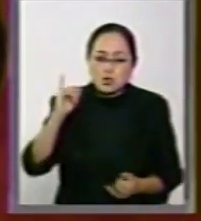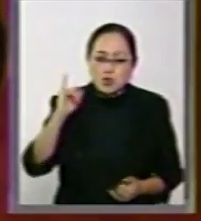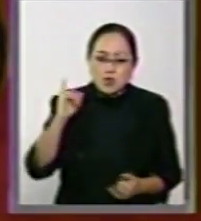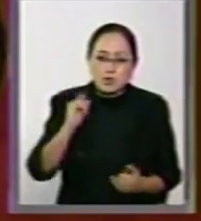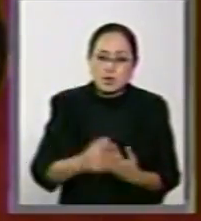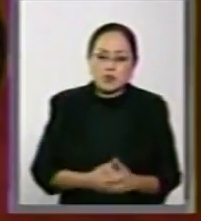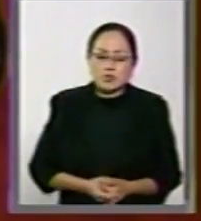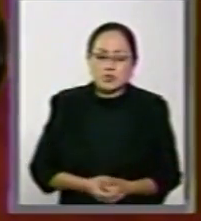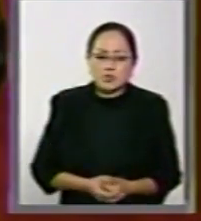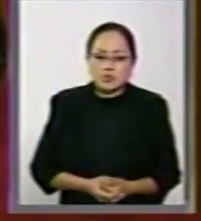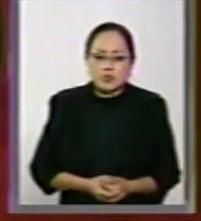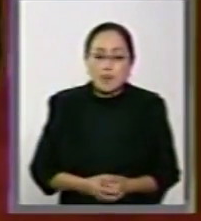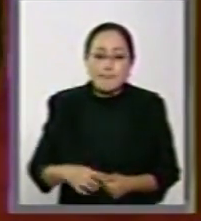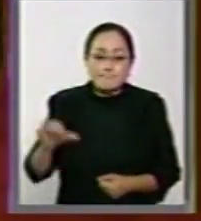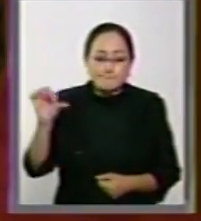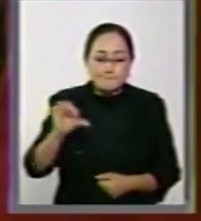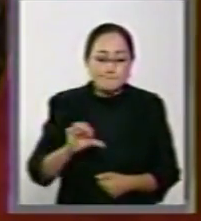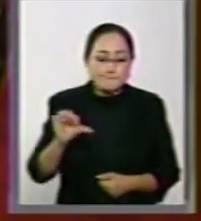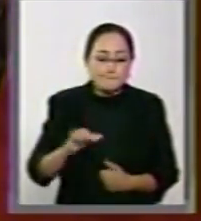hoy